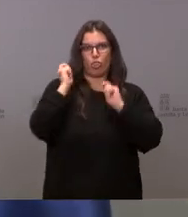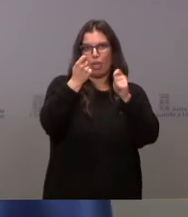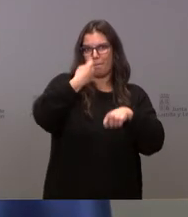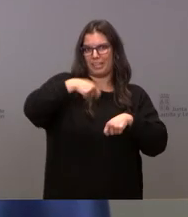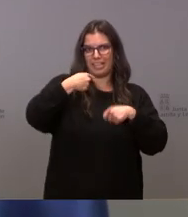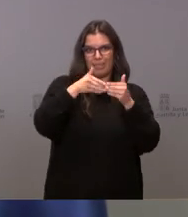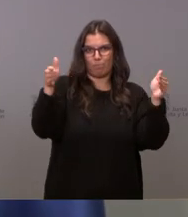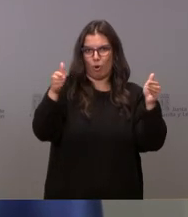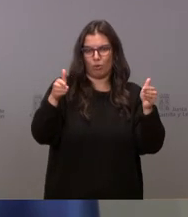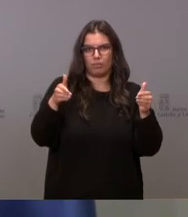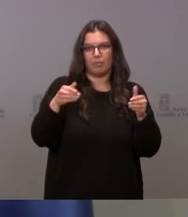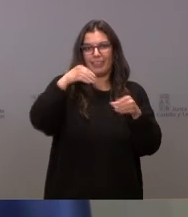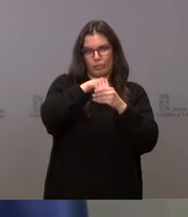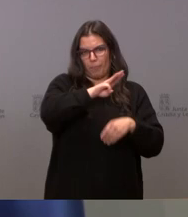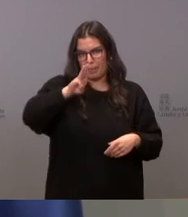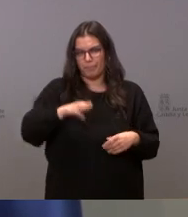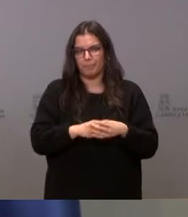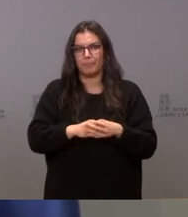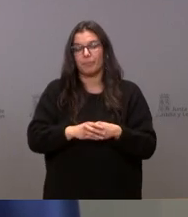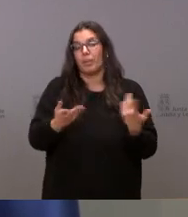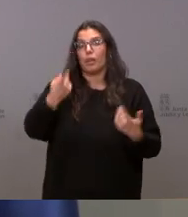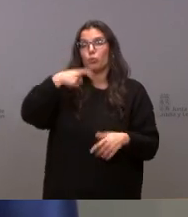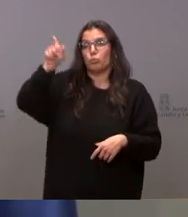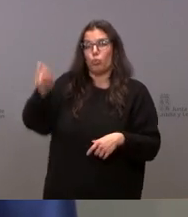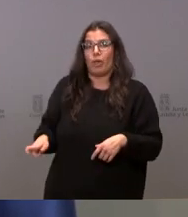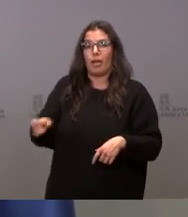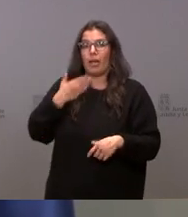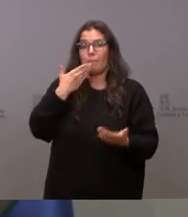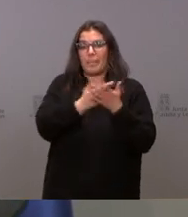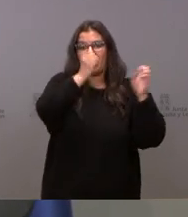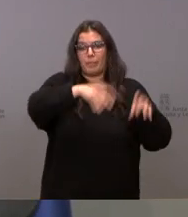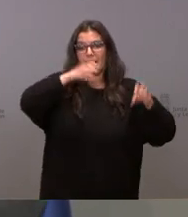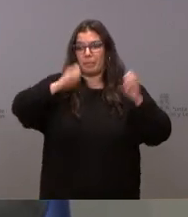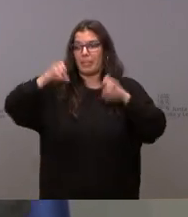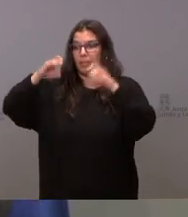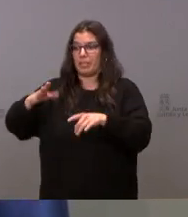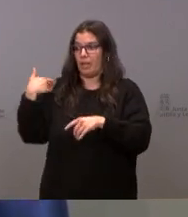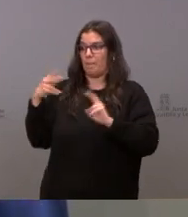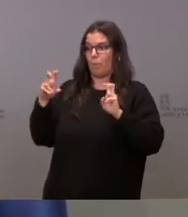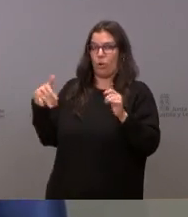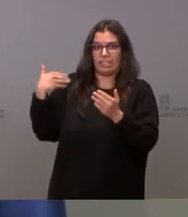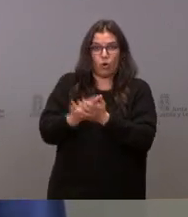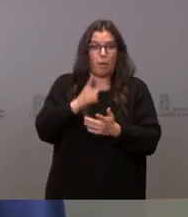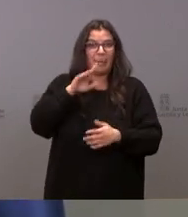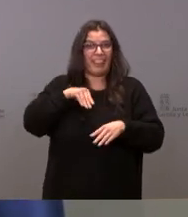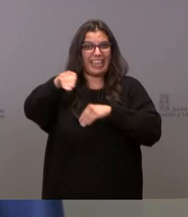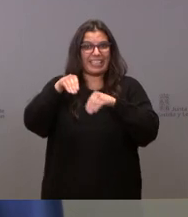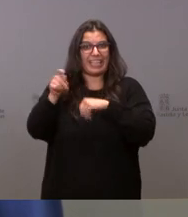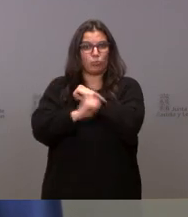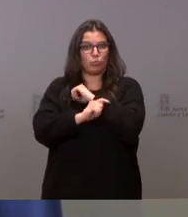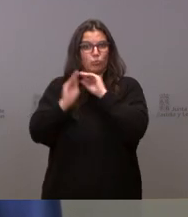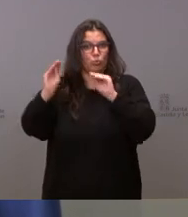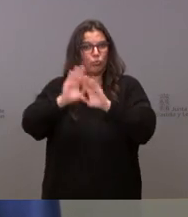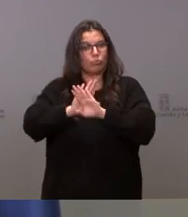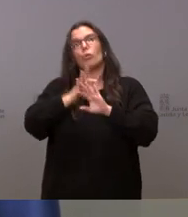Sí, bueno el señor Tudanca lleva pidiendo la dimisión de todo el mundo desde que empezó de hecho parece que la única estrategia del